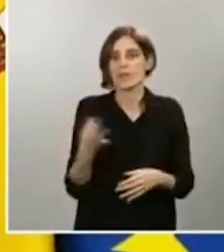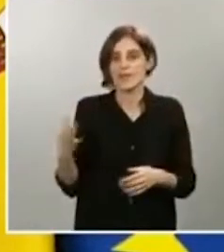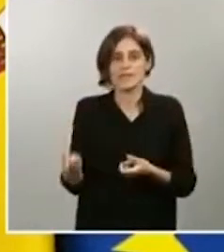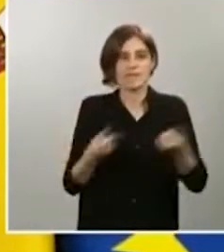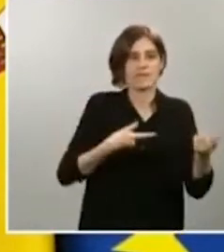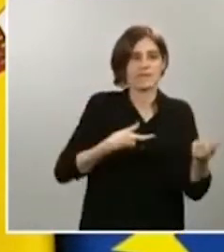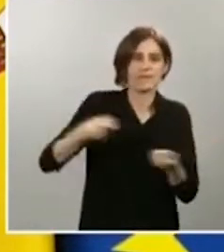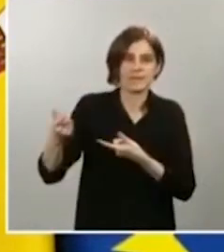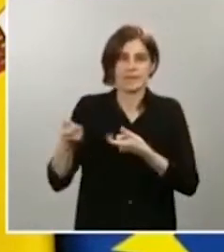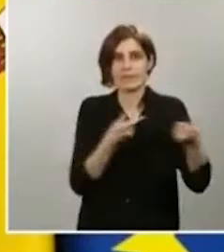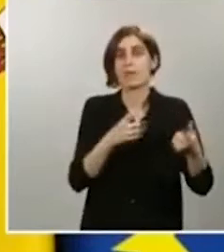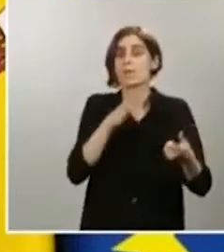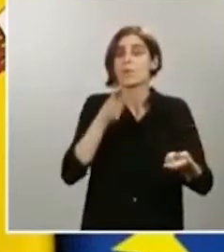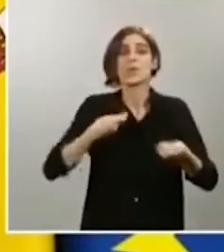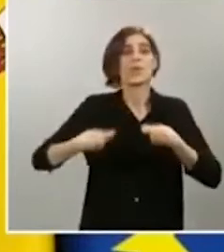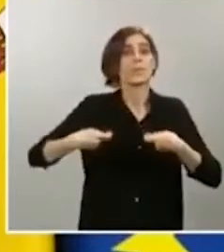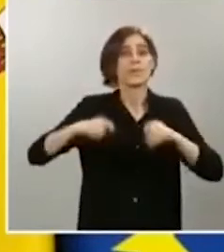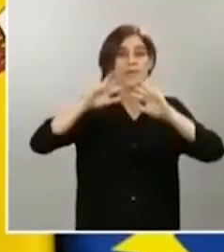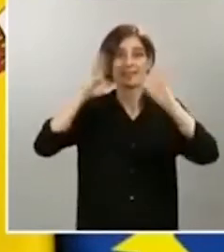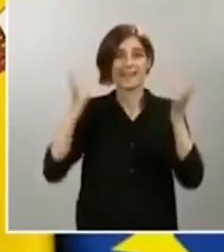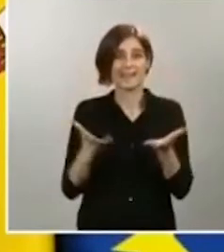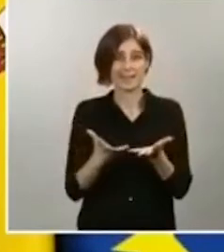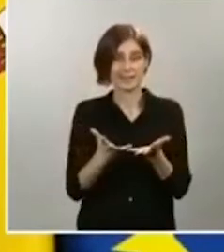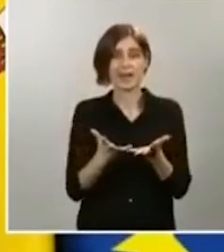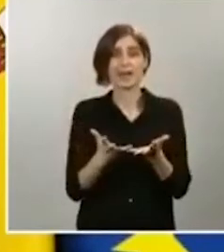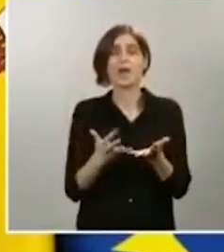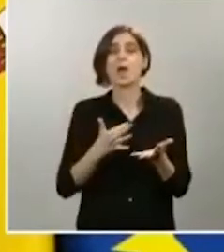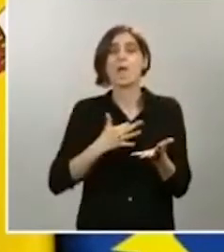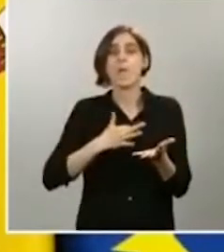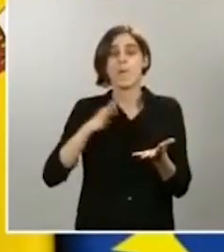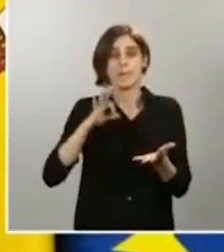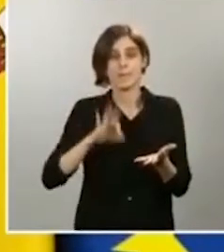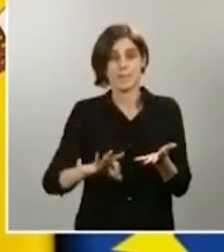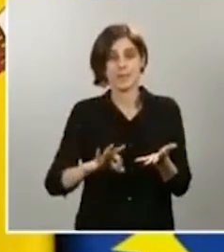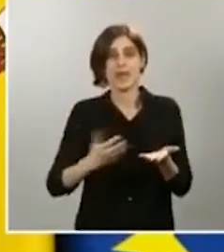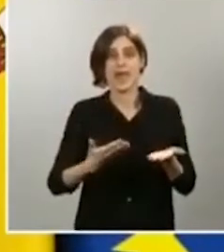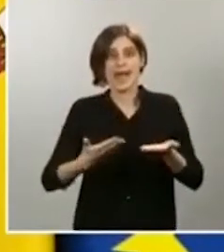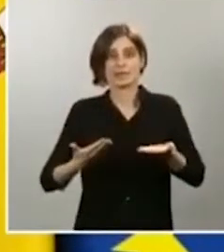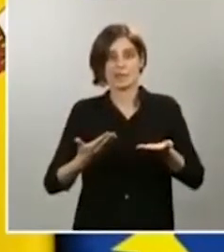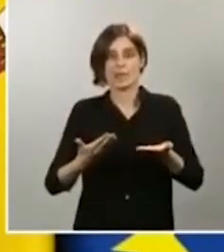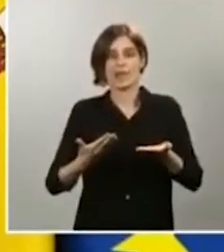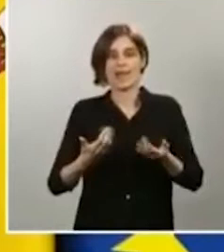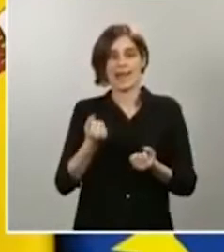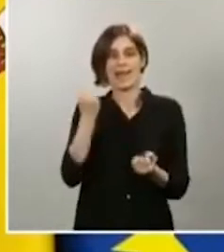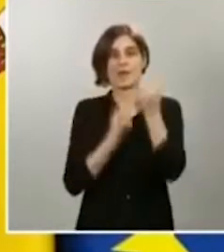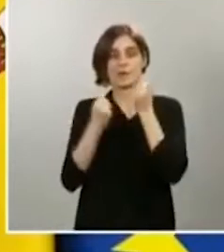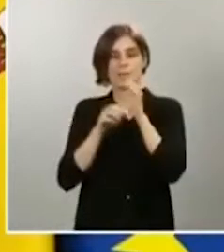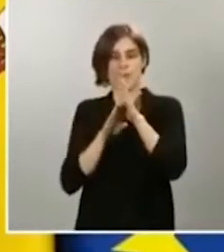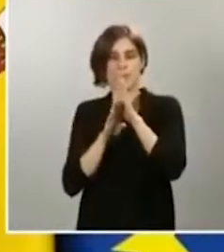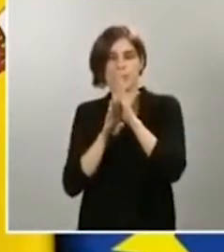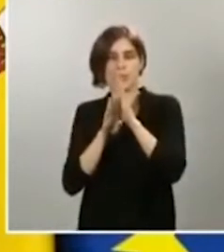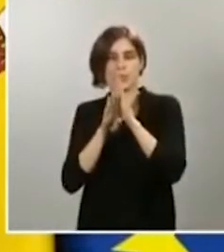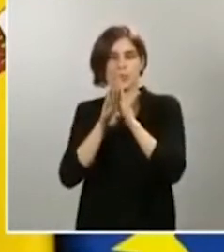también puede tirar la recuperación económica, va a poder realizarse vía